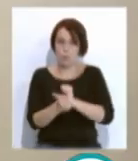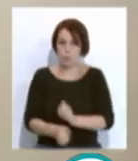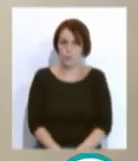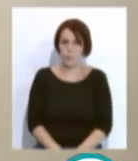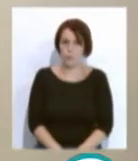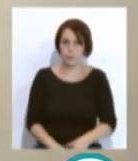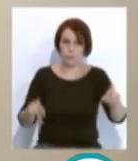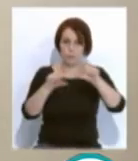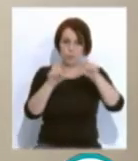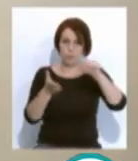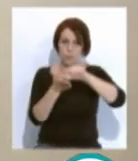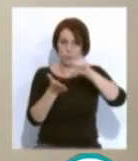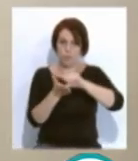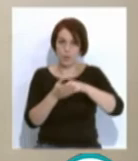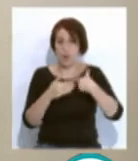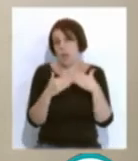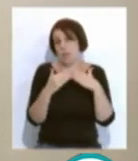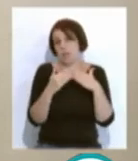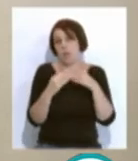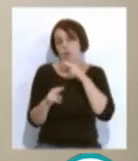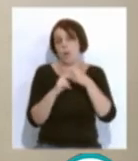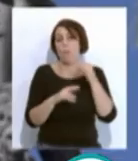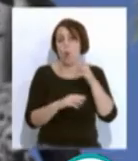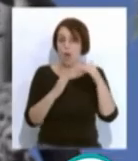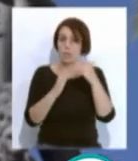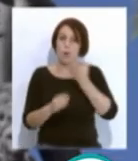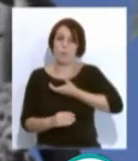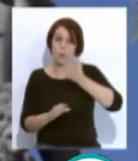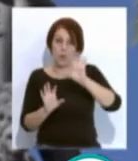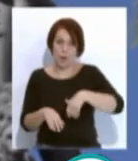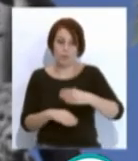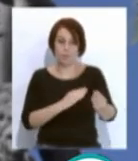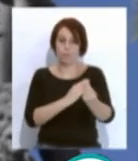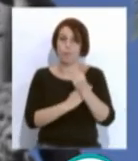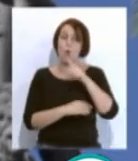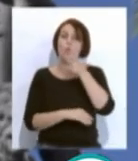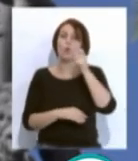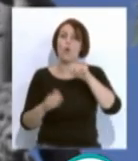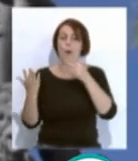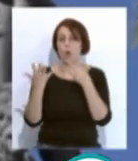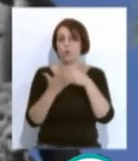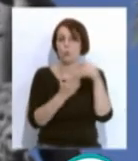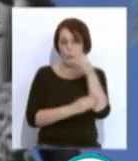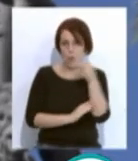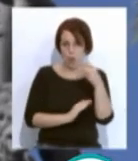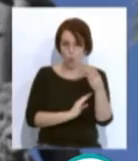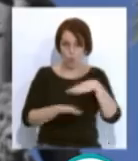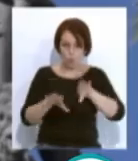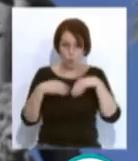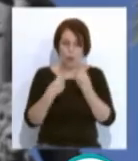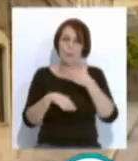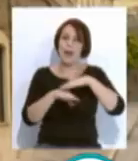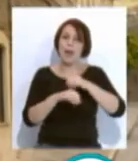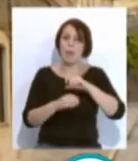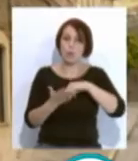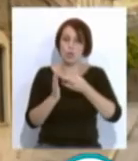La empresa municipal de vivienda Procasa y el Ayuntamiento de Cádiz recibirán más de 1,8 millones de euros en total para los